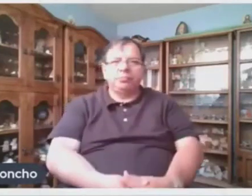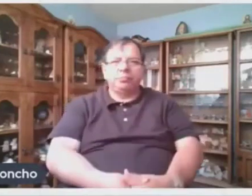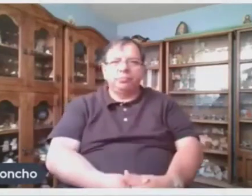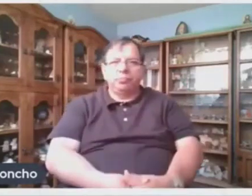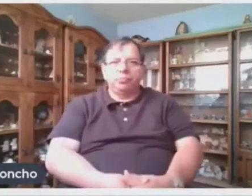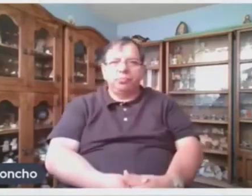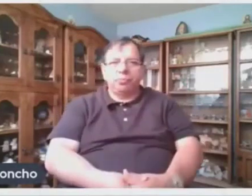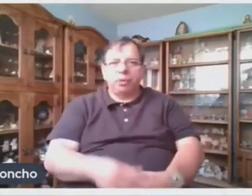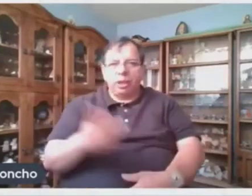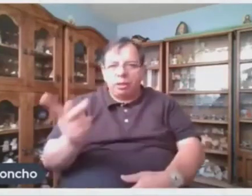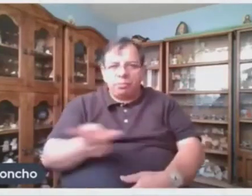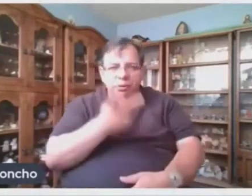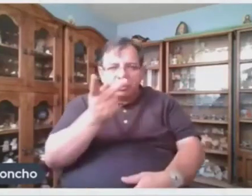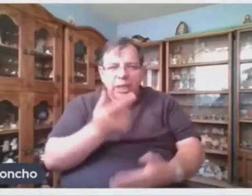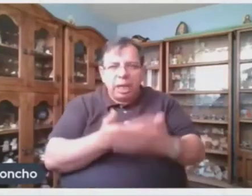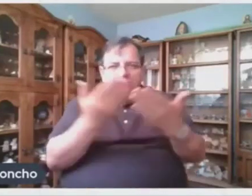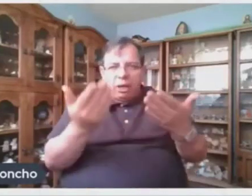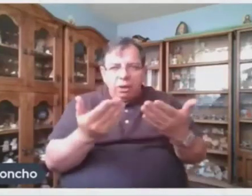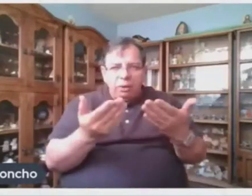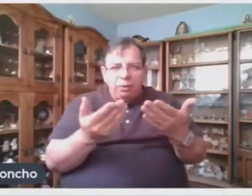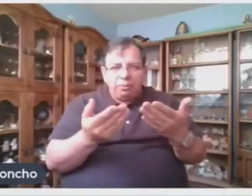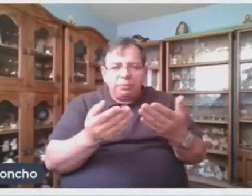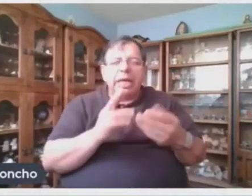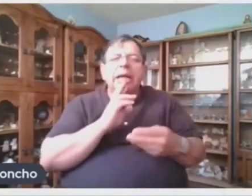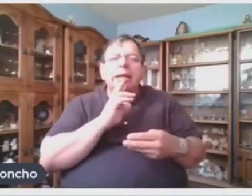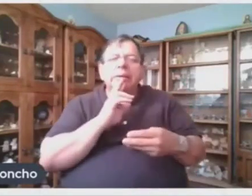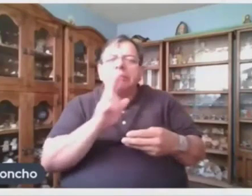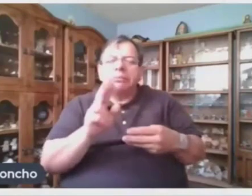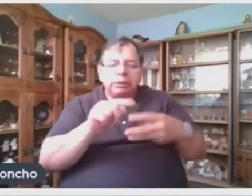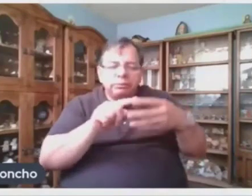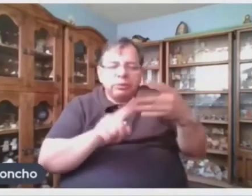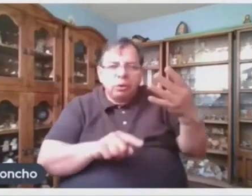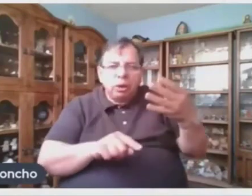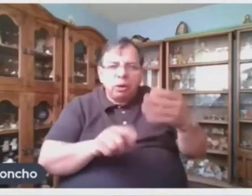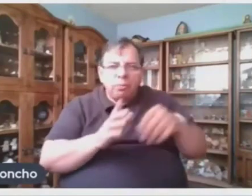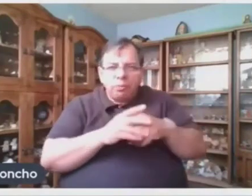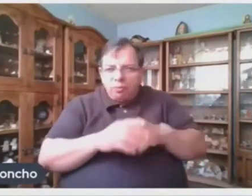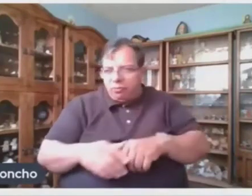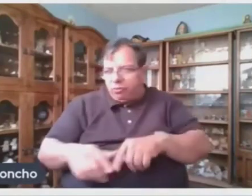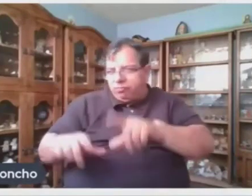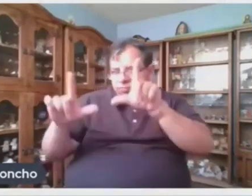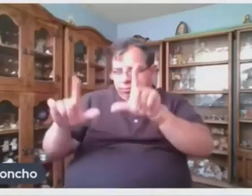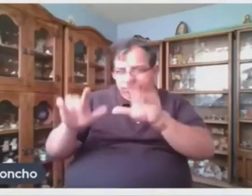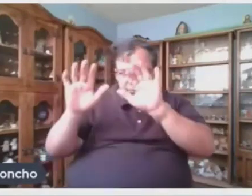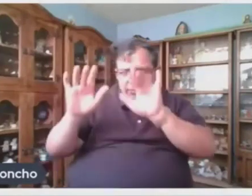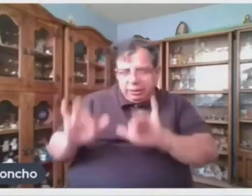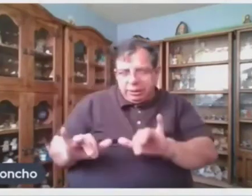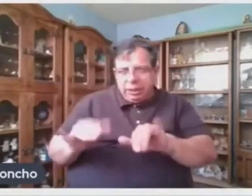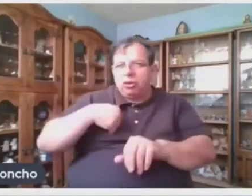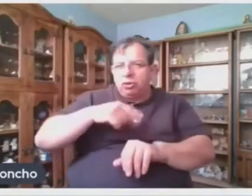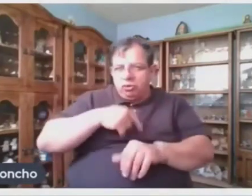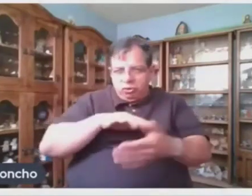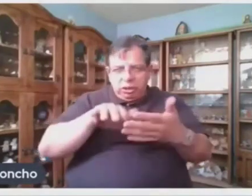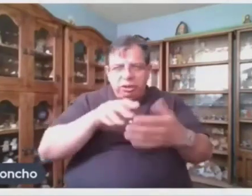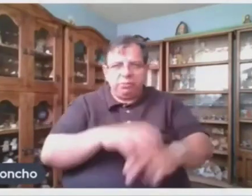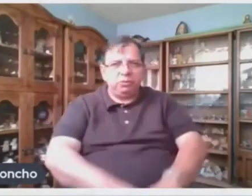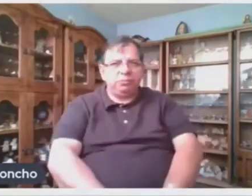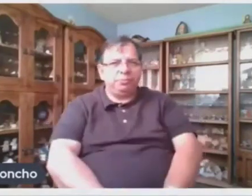Terminando la pregunta Vamos a leer Qué opciones nos dieron Así que Póngalas en el chat Chicos Sin problemas Nosotros las leeremos